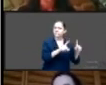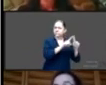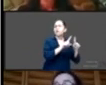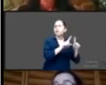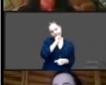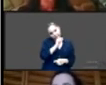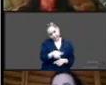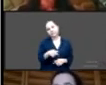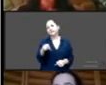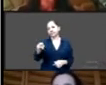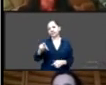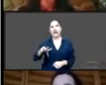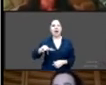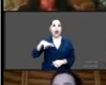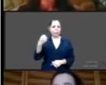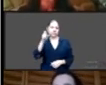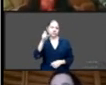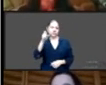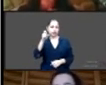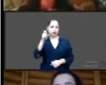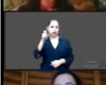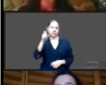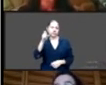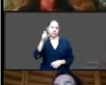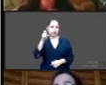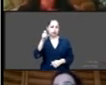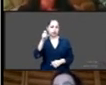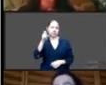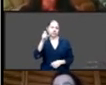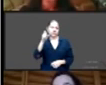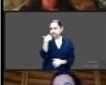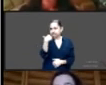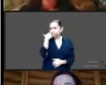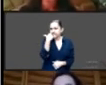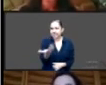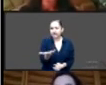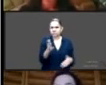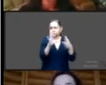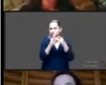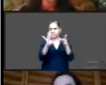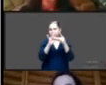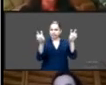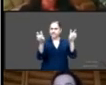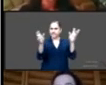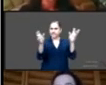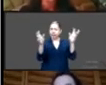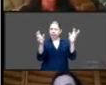Madres no justo habla un poco de, pretendemos hablar un poco de esta violencia hacia las niñas menores de 15 años.